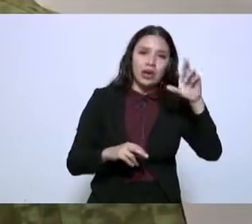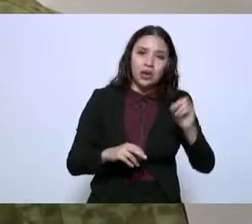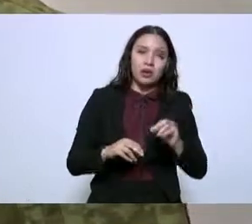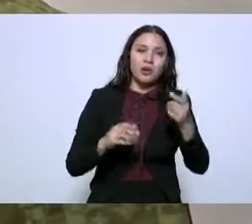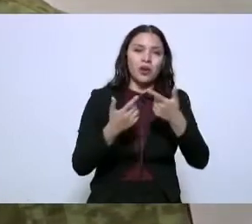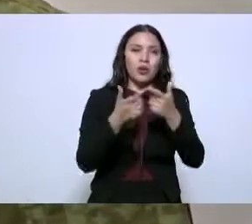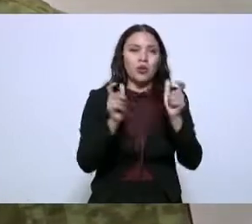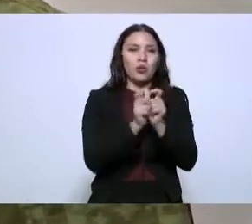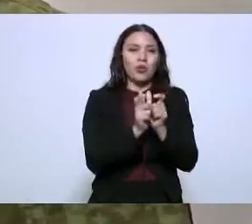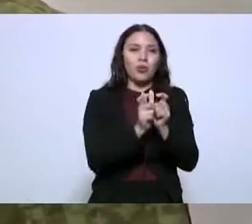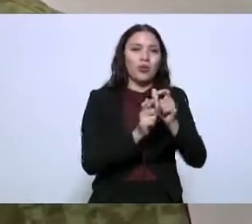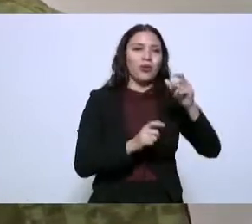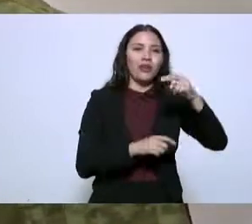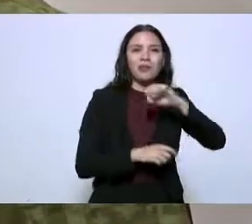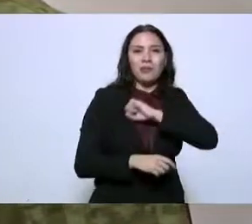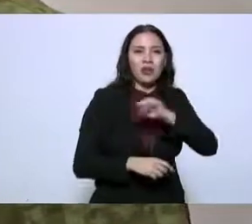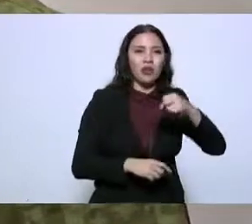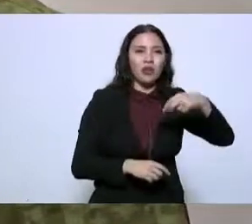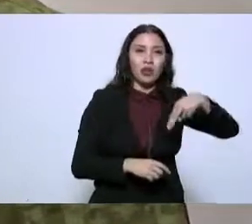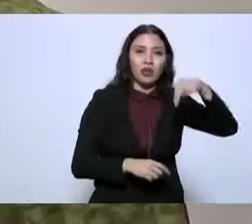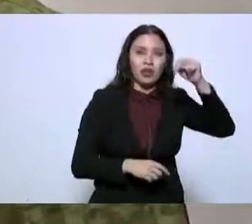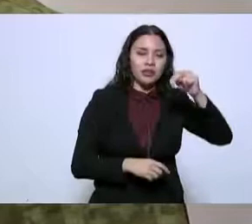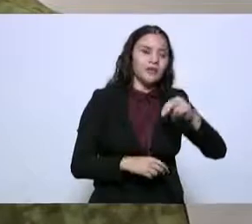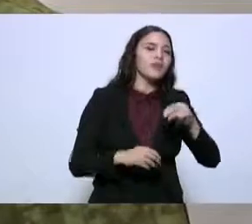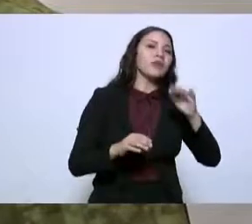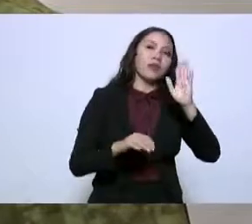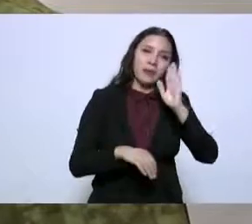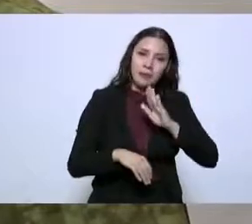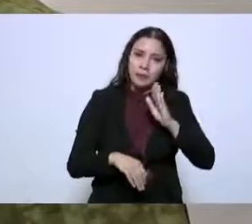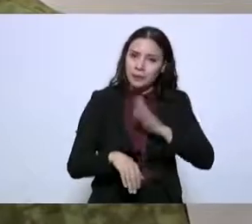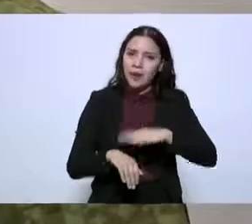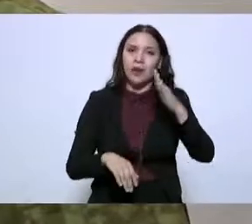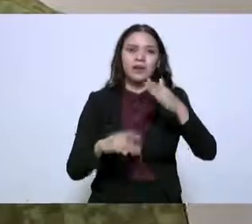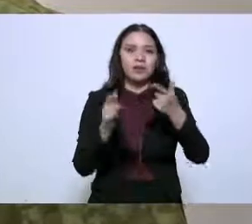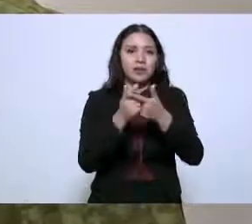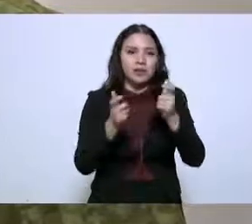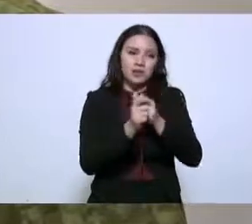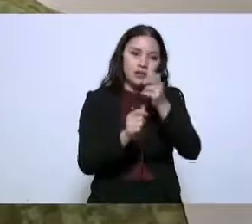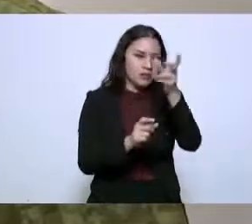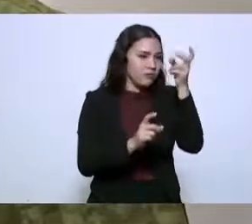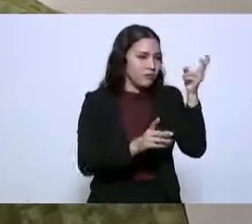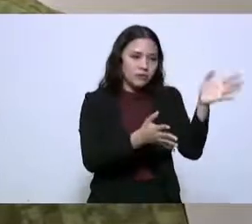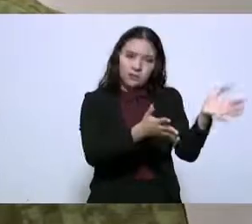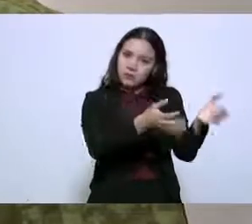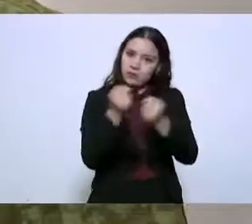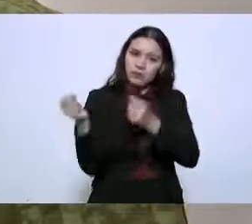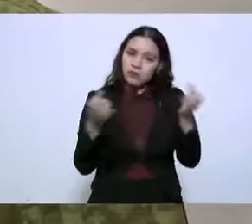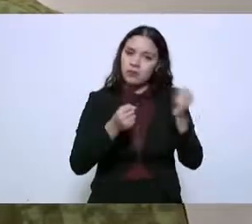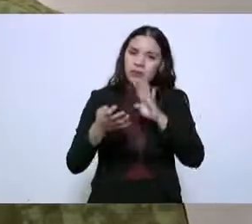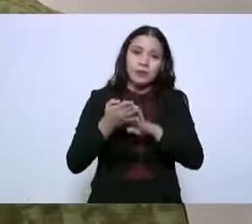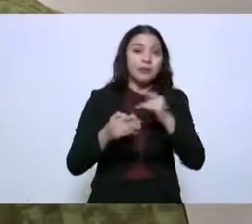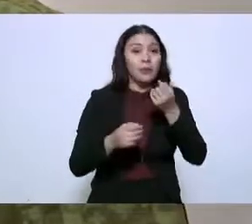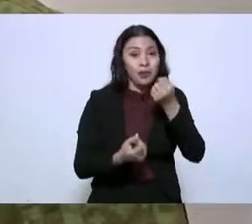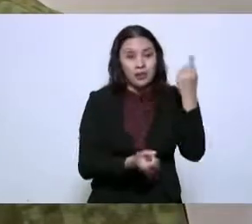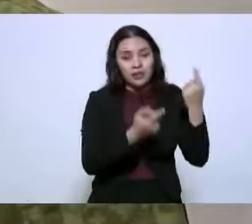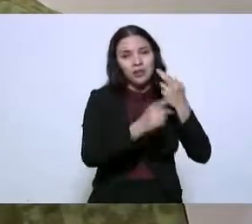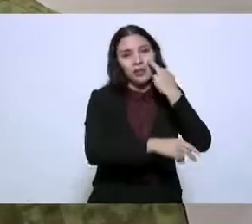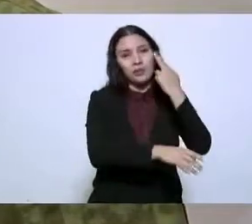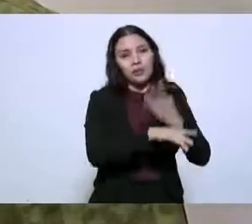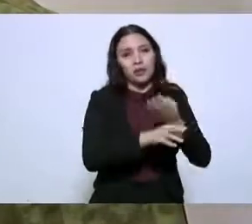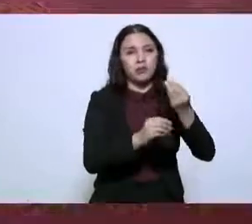Otra acción más, que fue establecer metas a los mandos territoriales en cuanto a los homicidios que pudieran estar